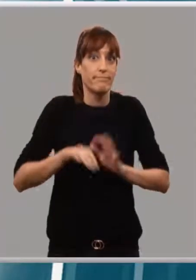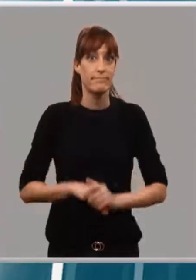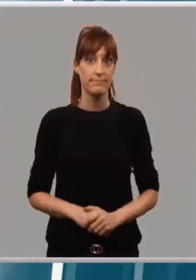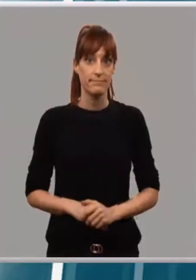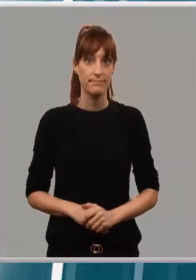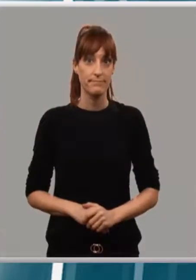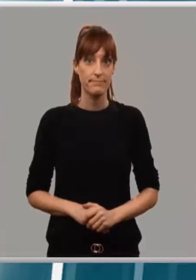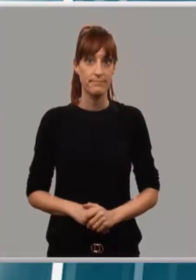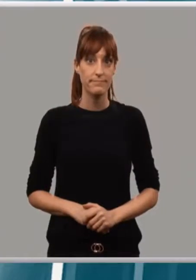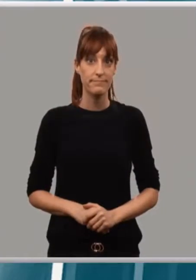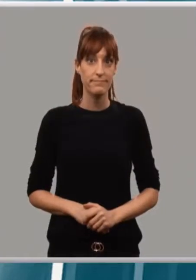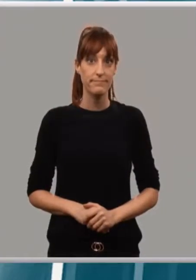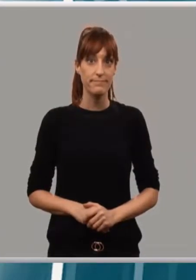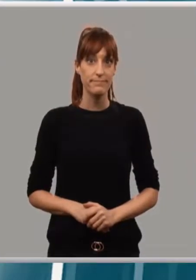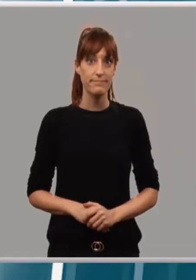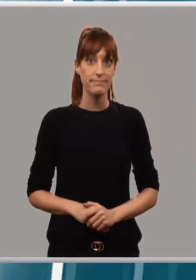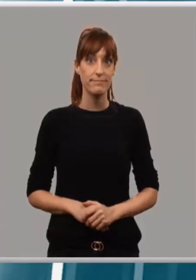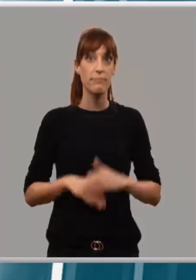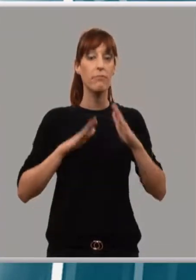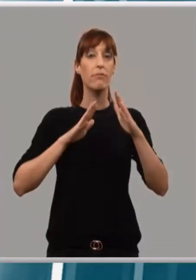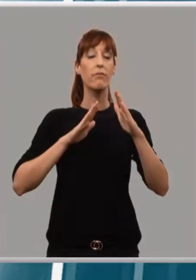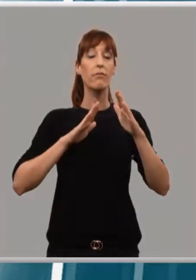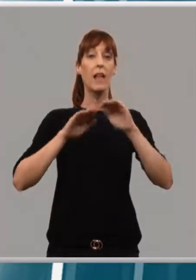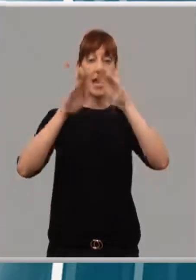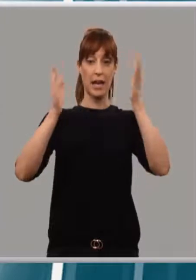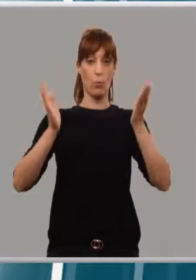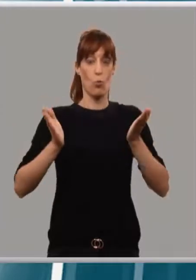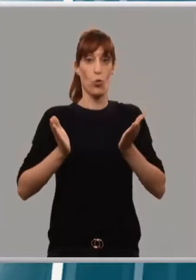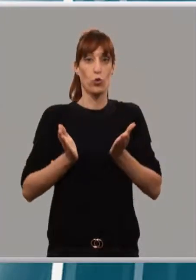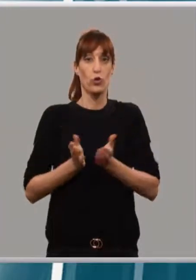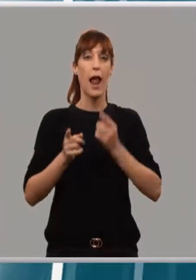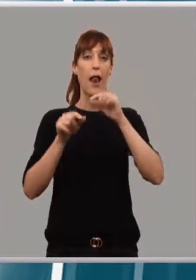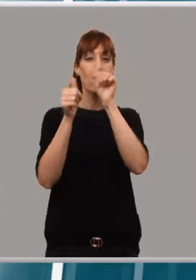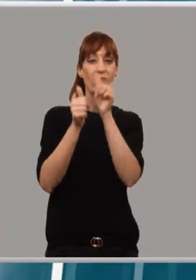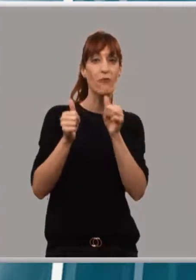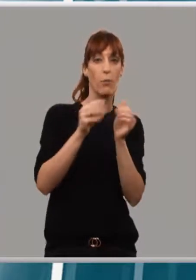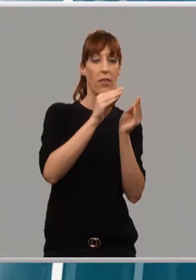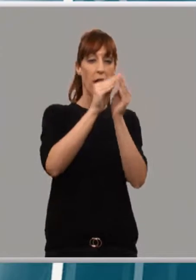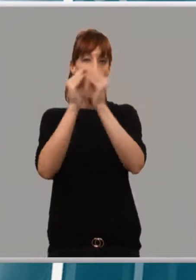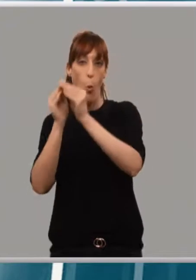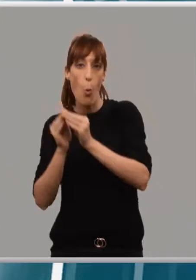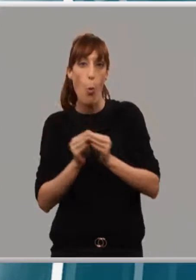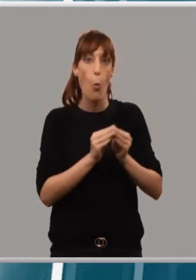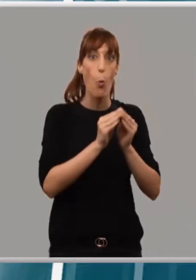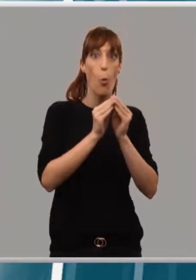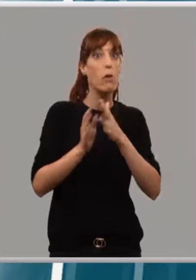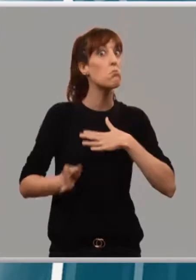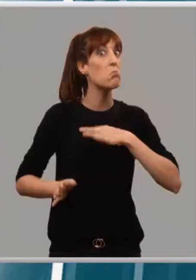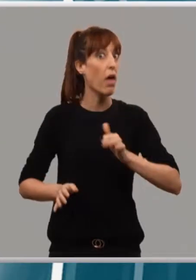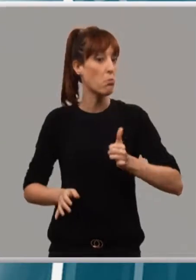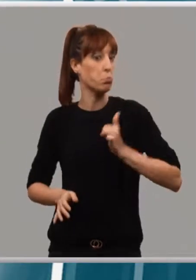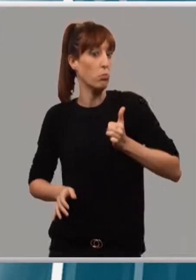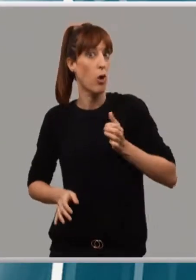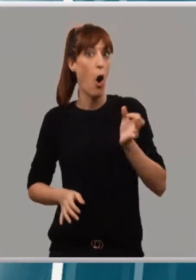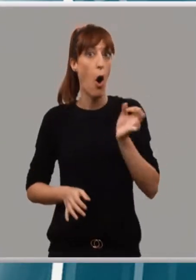Las nuevas tendencias en el contexto de la globalización mundial pueden ser una amenaza o una gran oportunidad, más